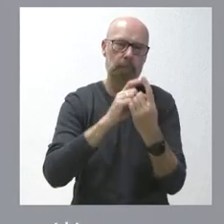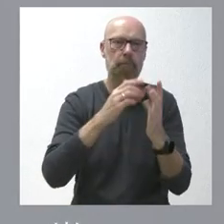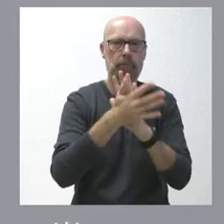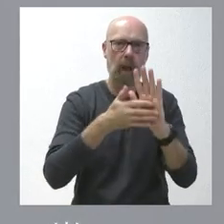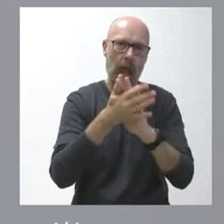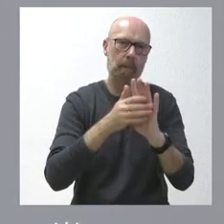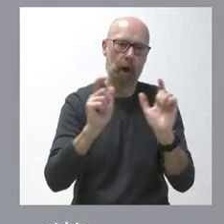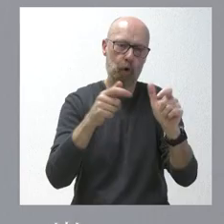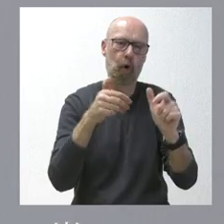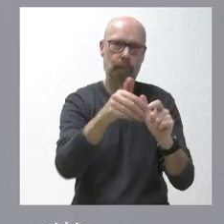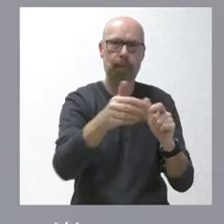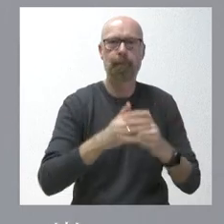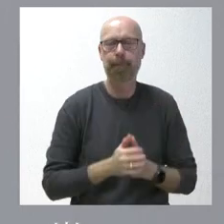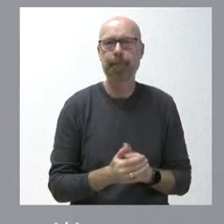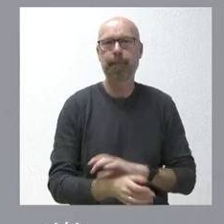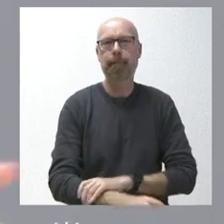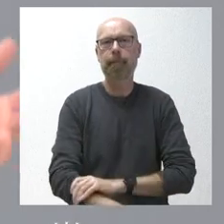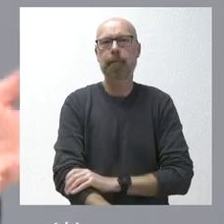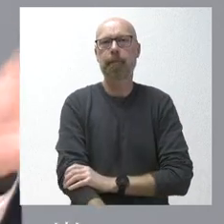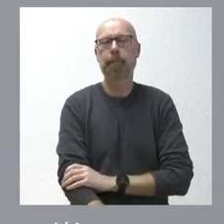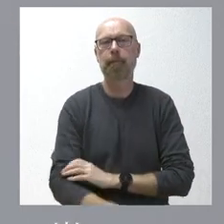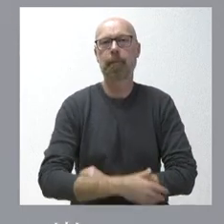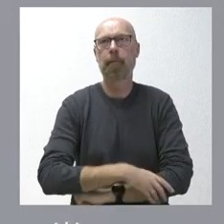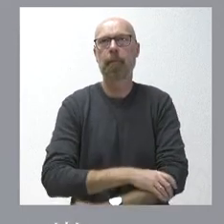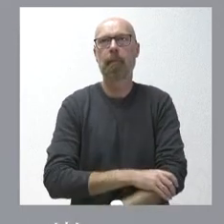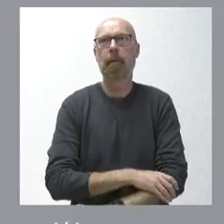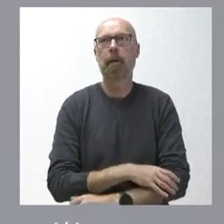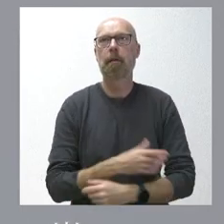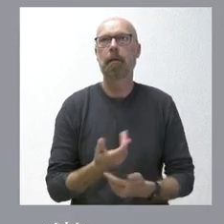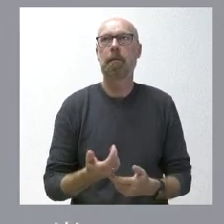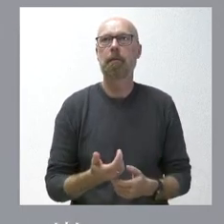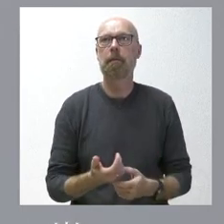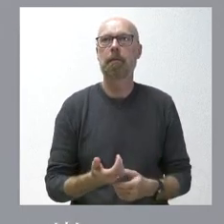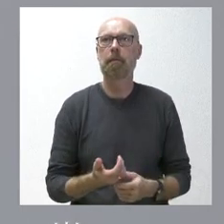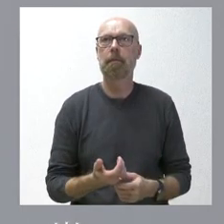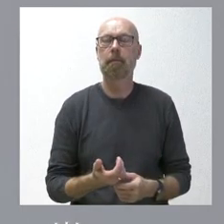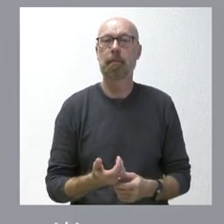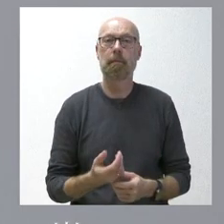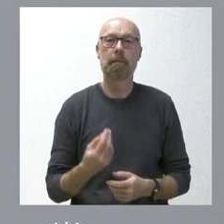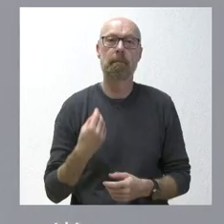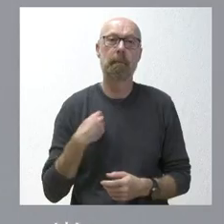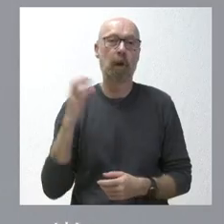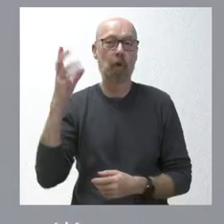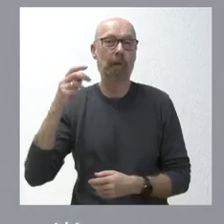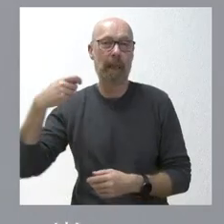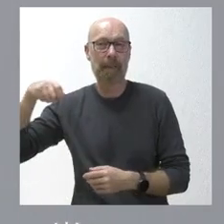tener de carácter bilateral y que, lógicamente, no tendría sentido que lo planteáramos en el ámbito de la conferencia de presidentes. La segunda cuestión